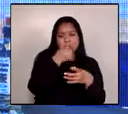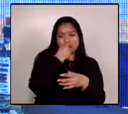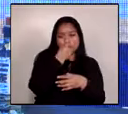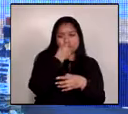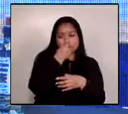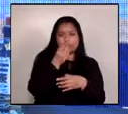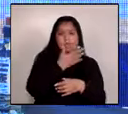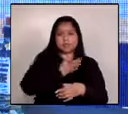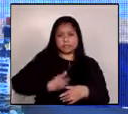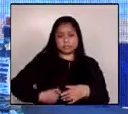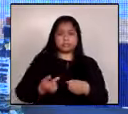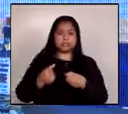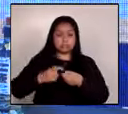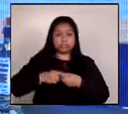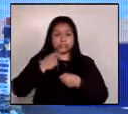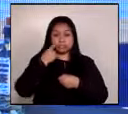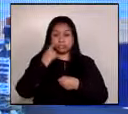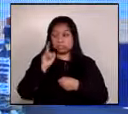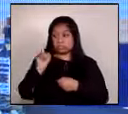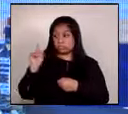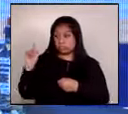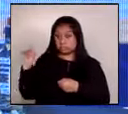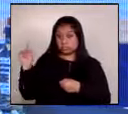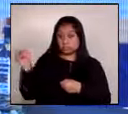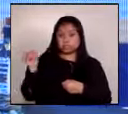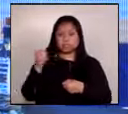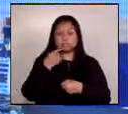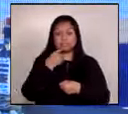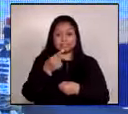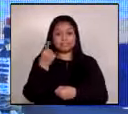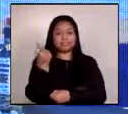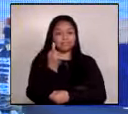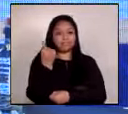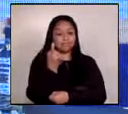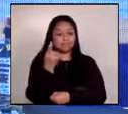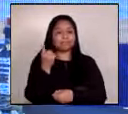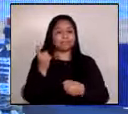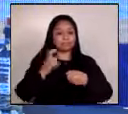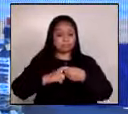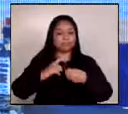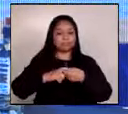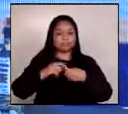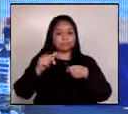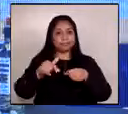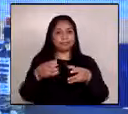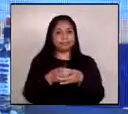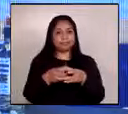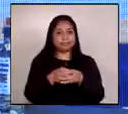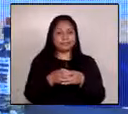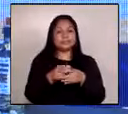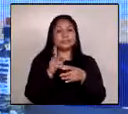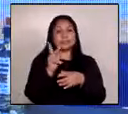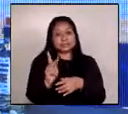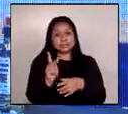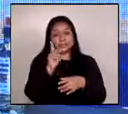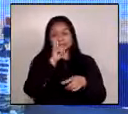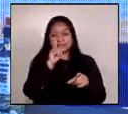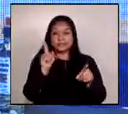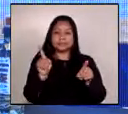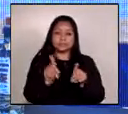el estado como ustedes ven cada una de estas instituciones juega un rol relevante en ese espacio y también